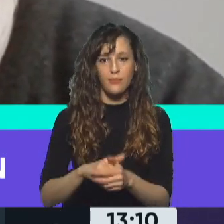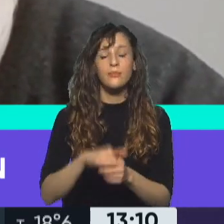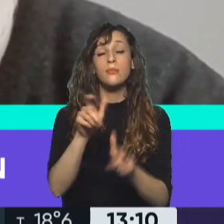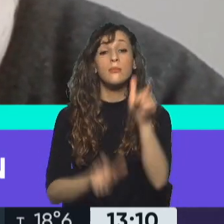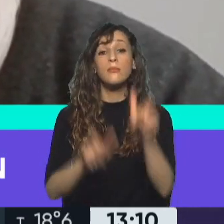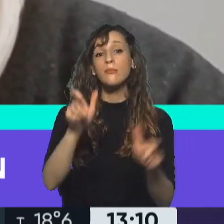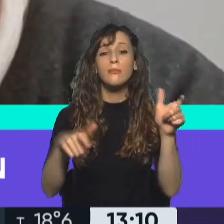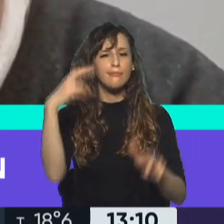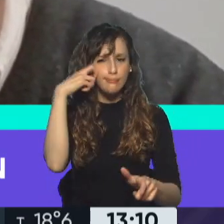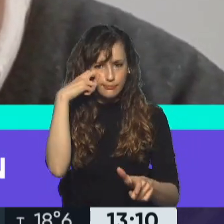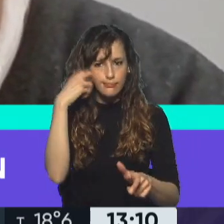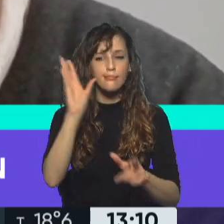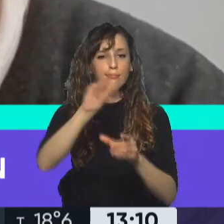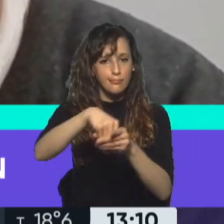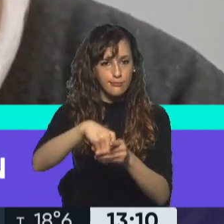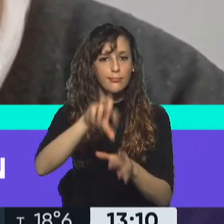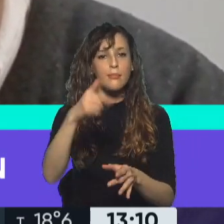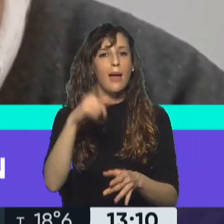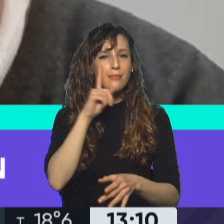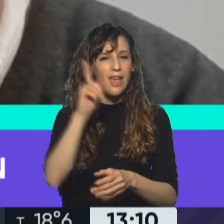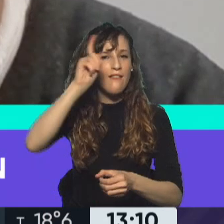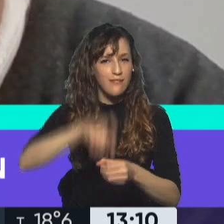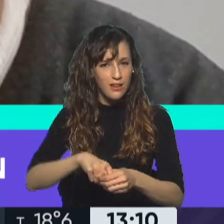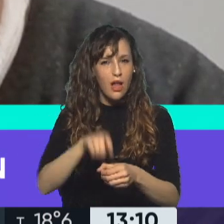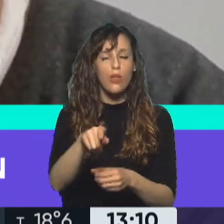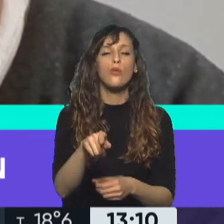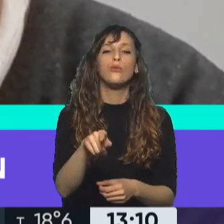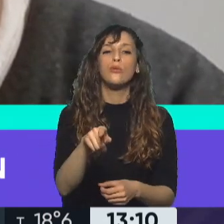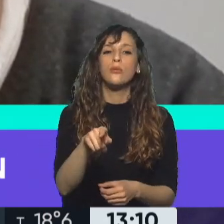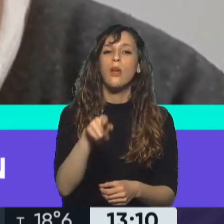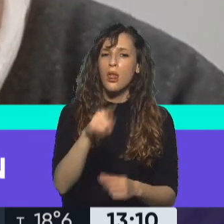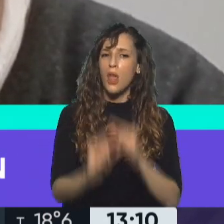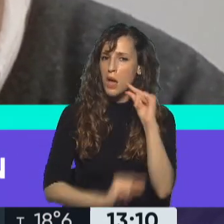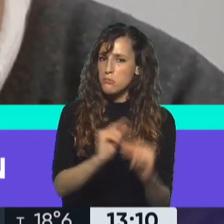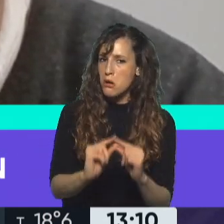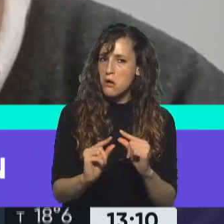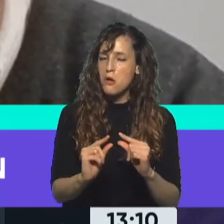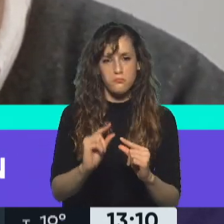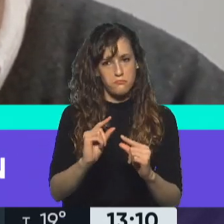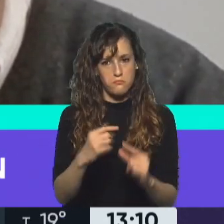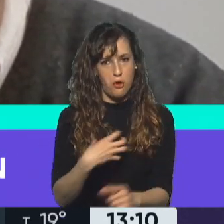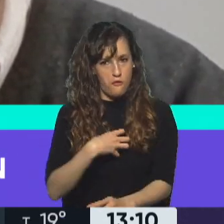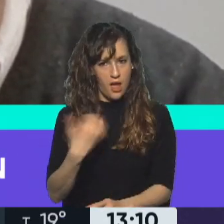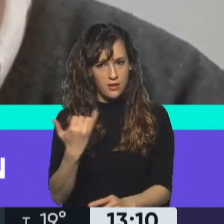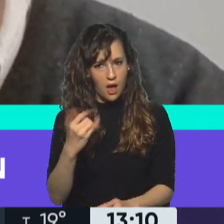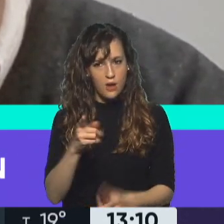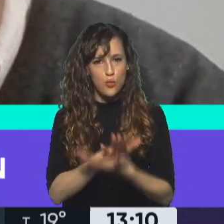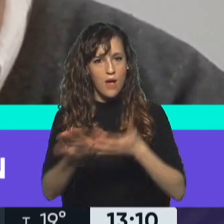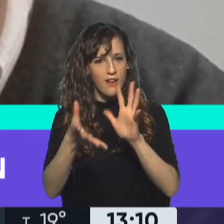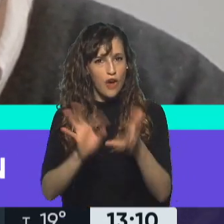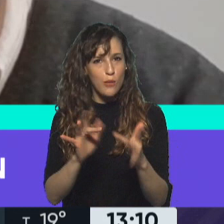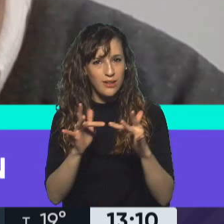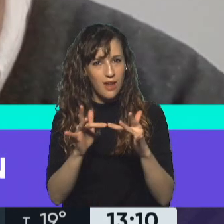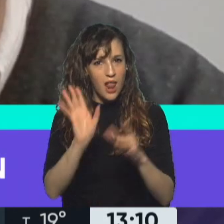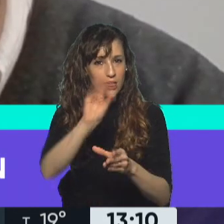mayores, los afiliados al PAMI se están sumando, están tomando confianza con este sistema? Porque, bueno, es novedoso y muchos pueden